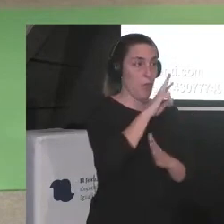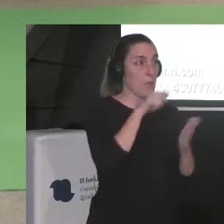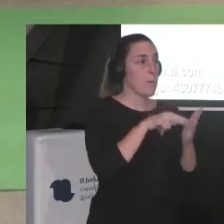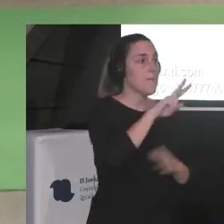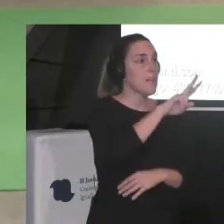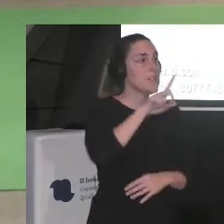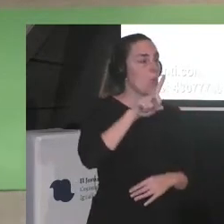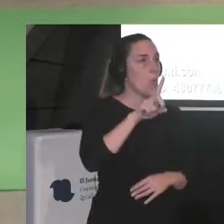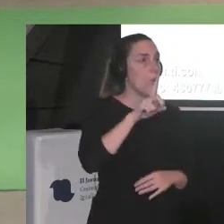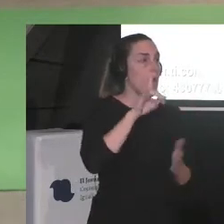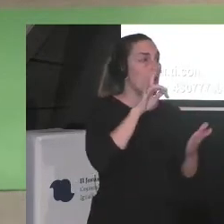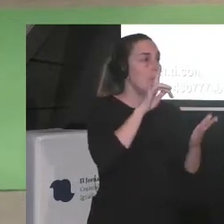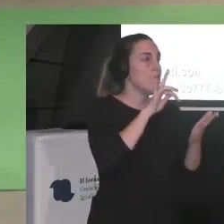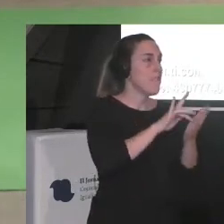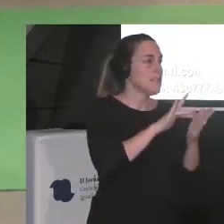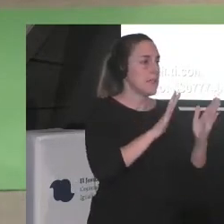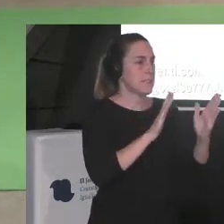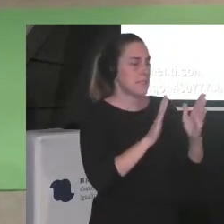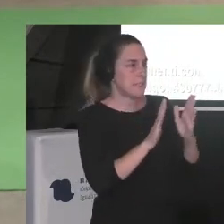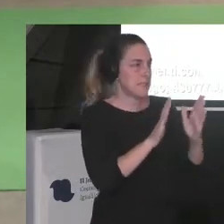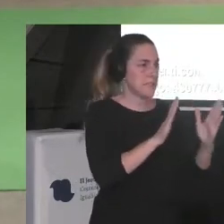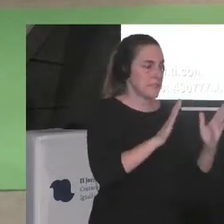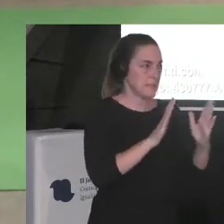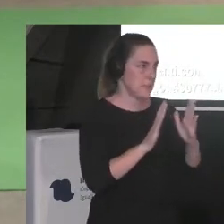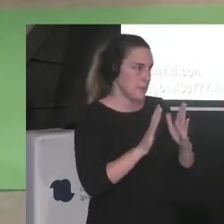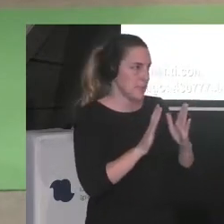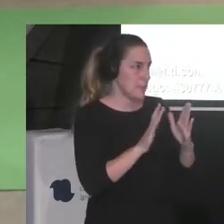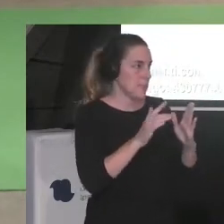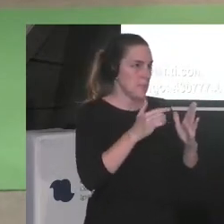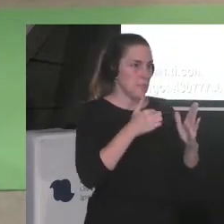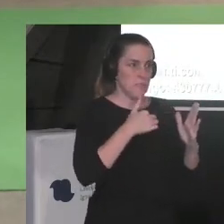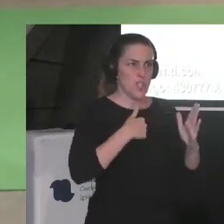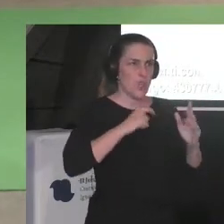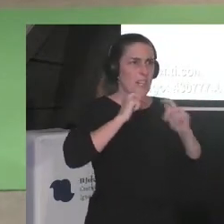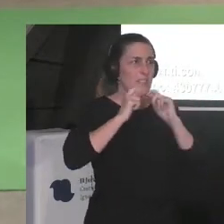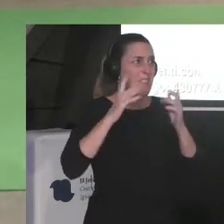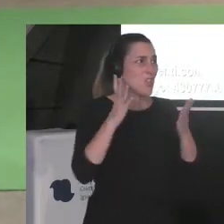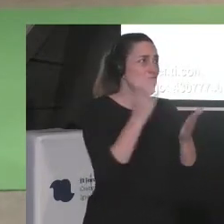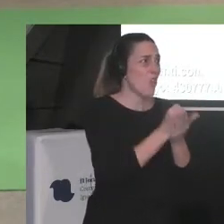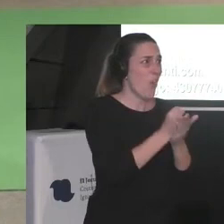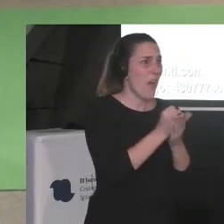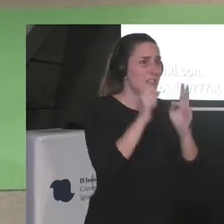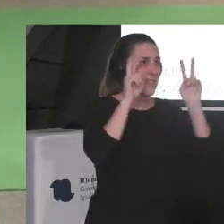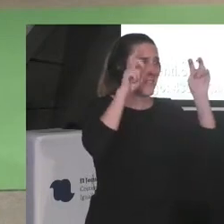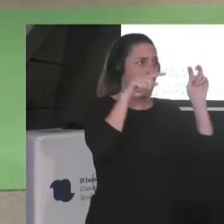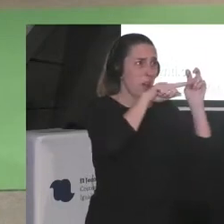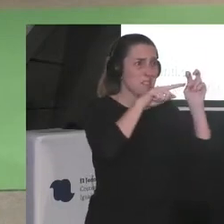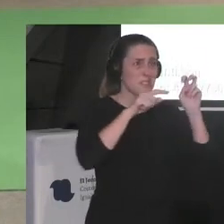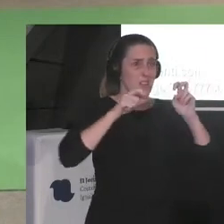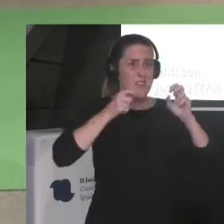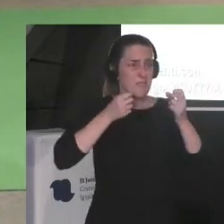en esas fechas y no hice más que hablar de eso en todas las entrevistas ¿no?